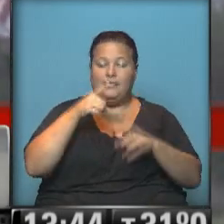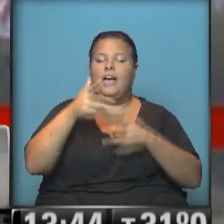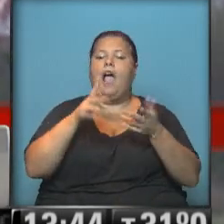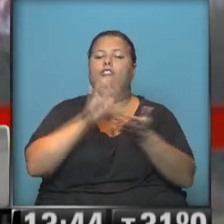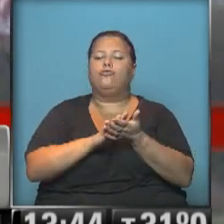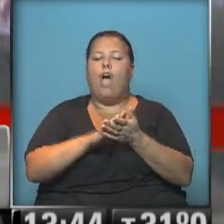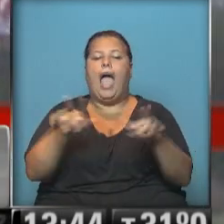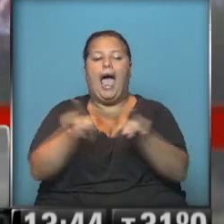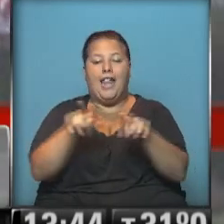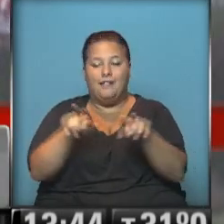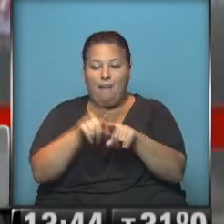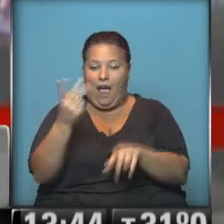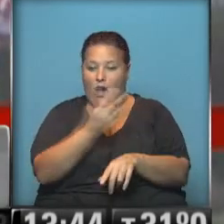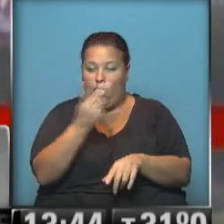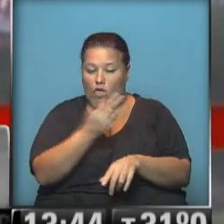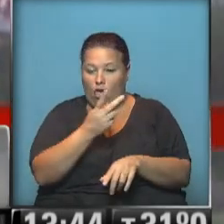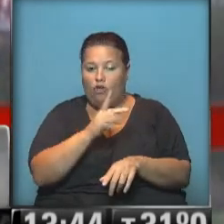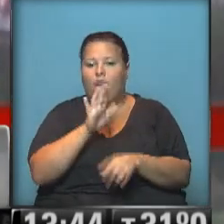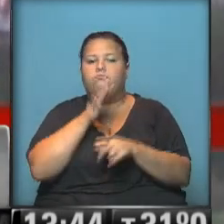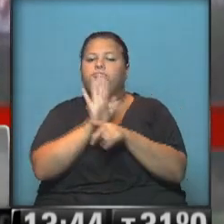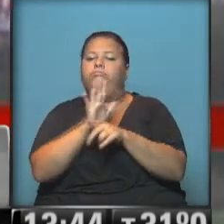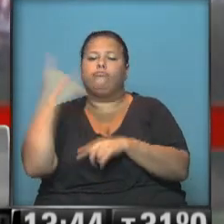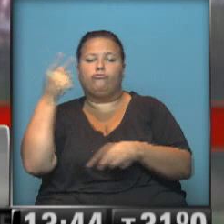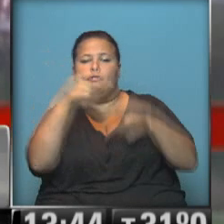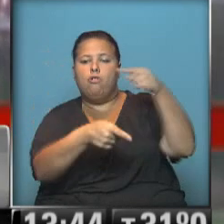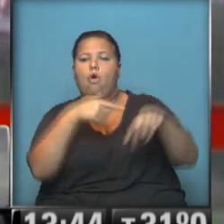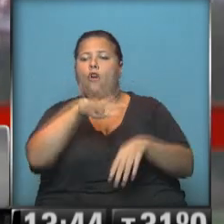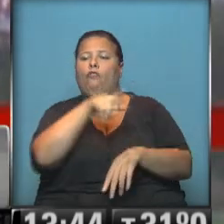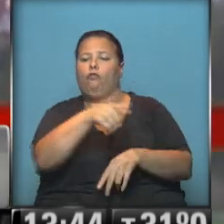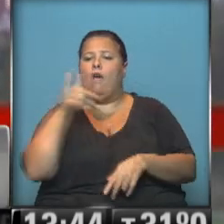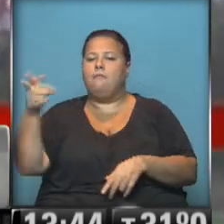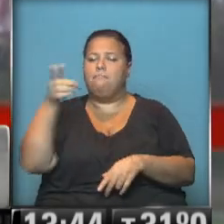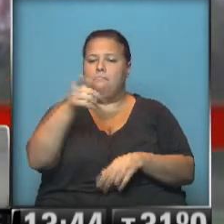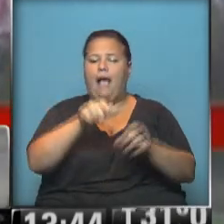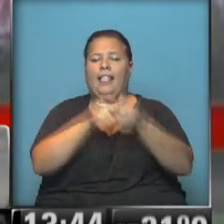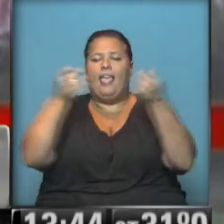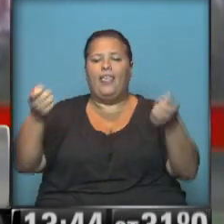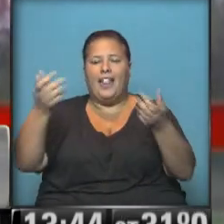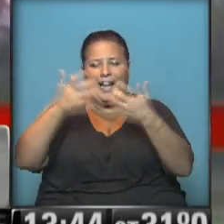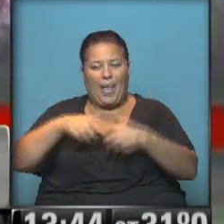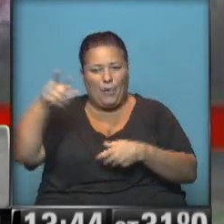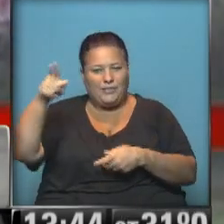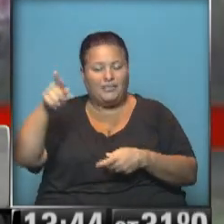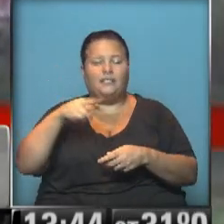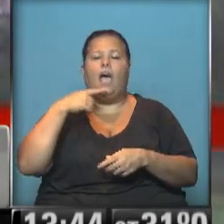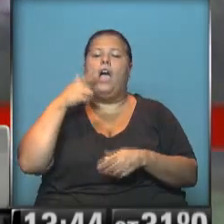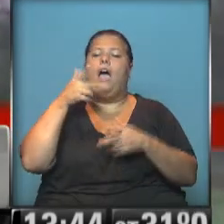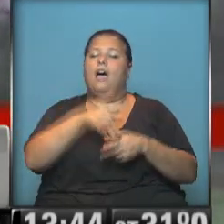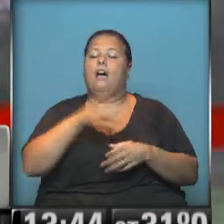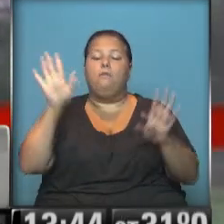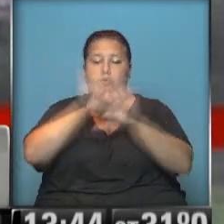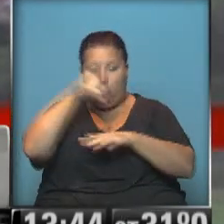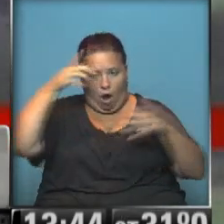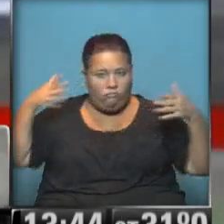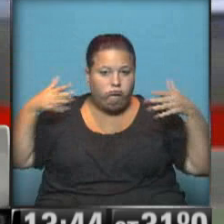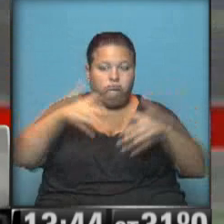de los hermanos que son sindicados como quienes realizaron el atentado al semanario Charlie Hebdo. Fueron asaltados por la